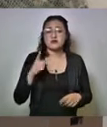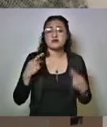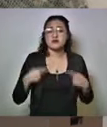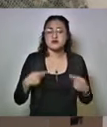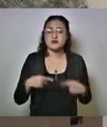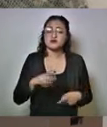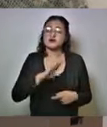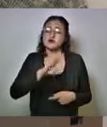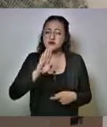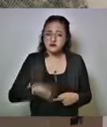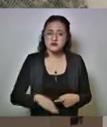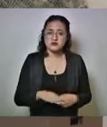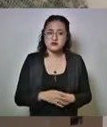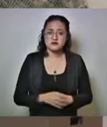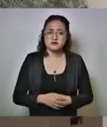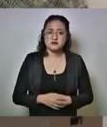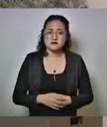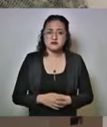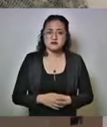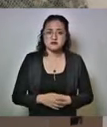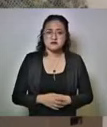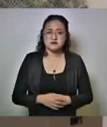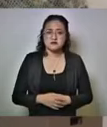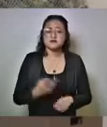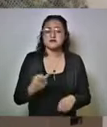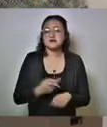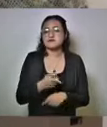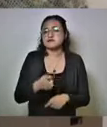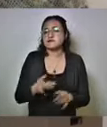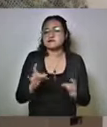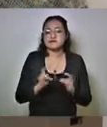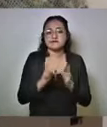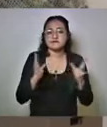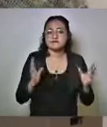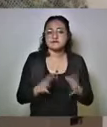falleció una persona por esta circunstancia